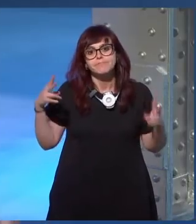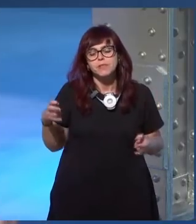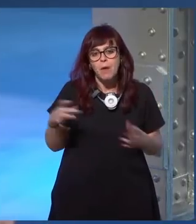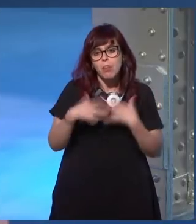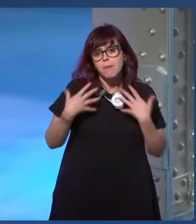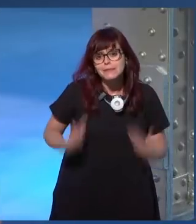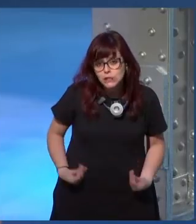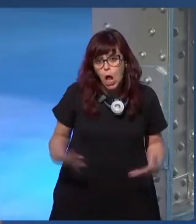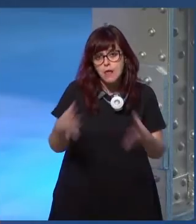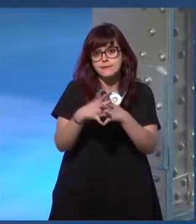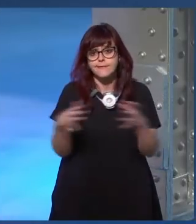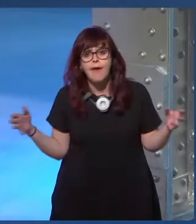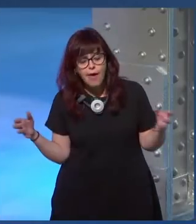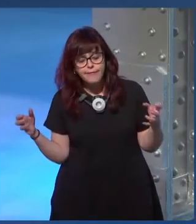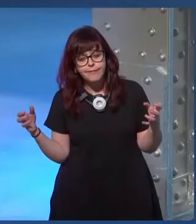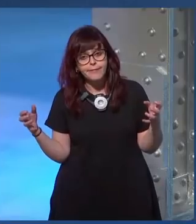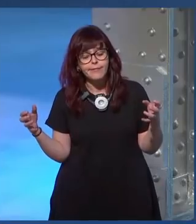como depresión ansiedad